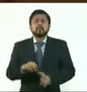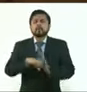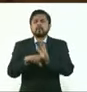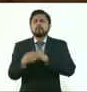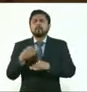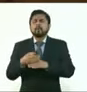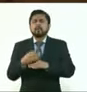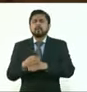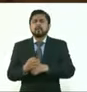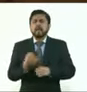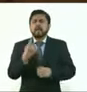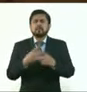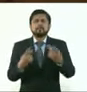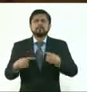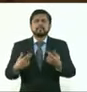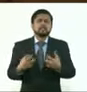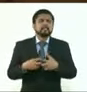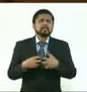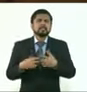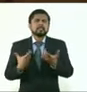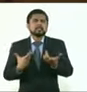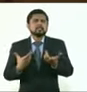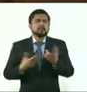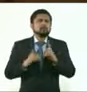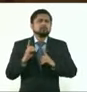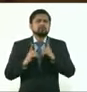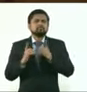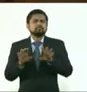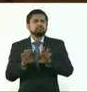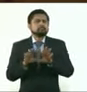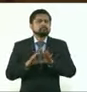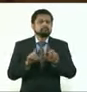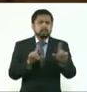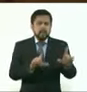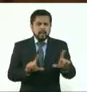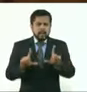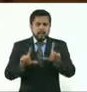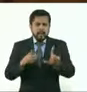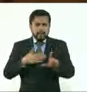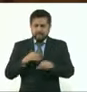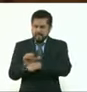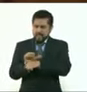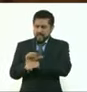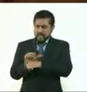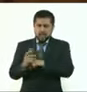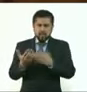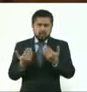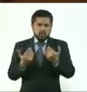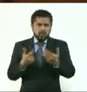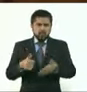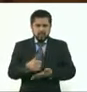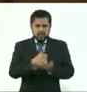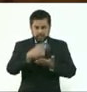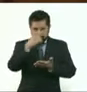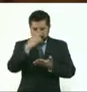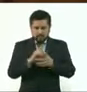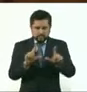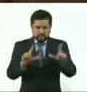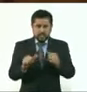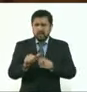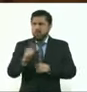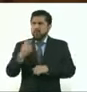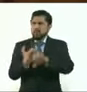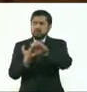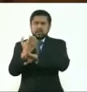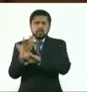desartidumbre de los ciudadanos que no tengan emplacado su auto en la Ciudad de México y lo tengan en otro